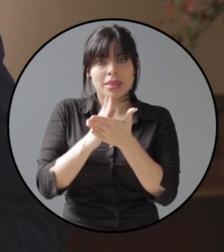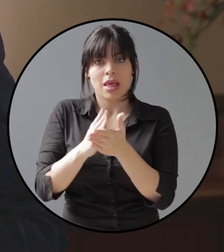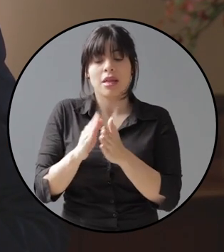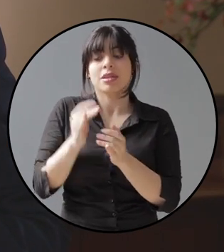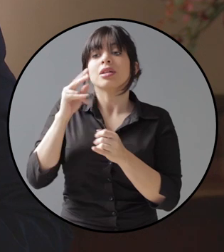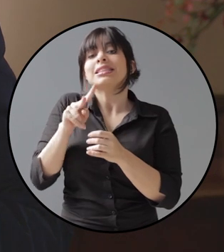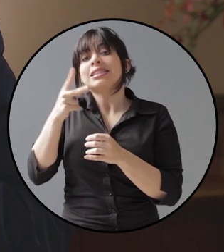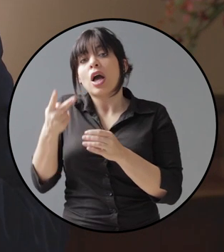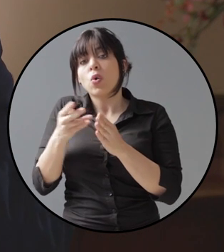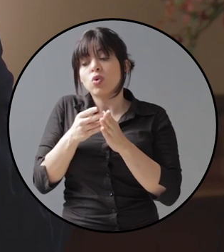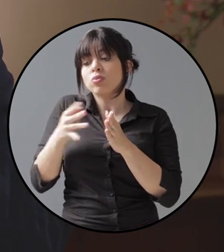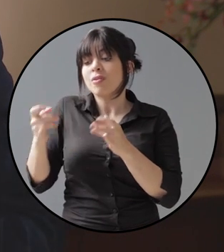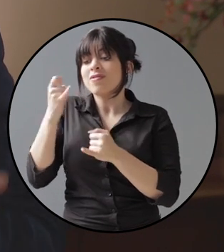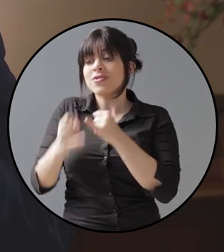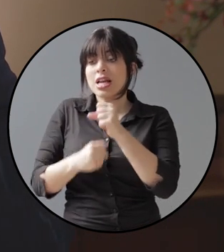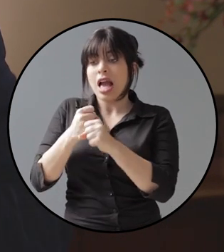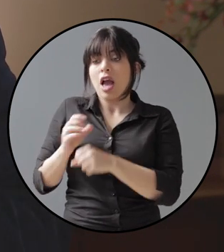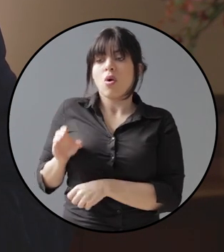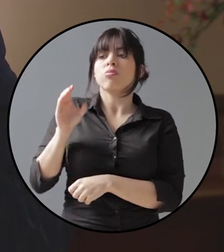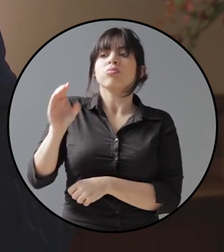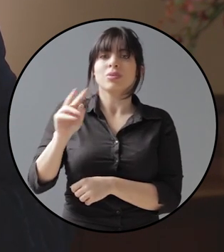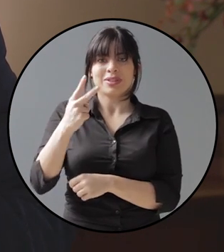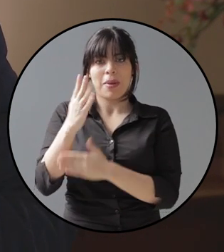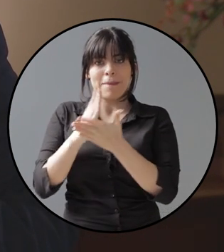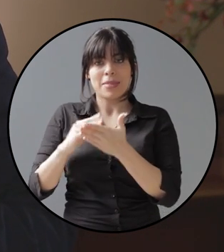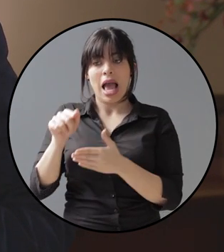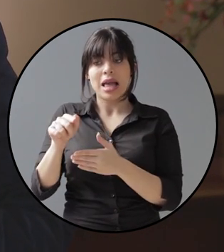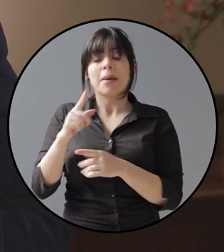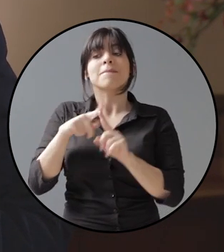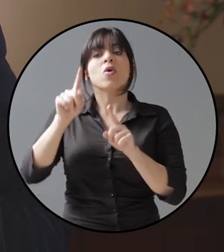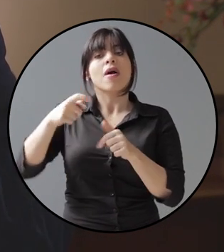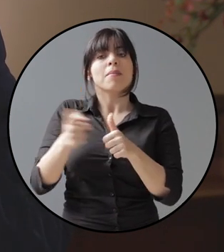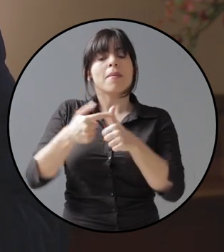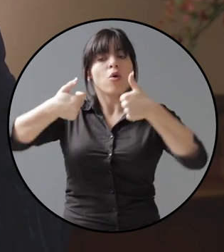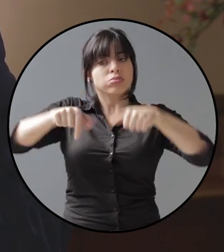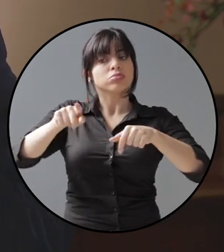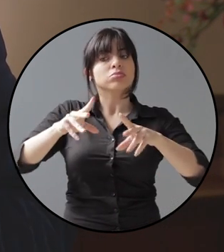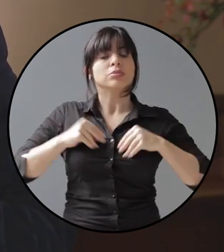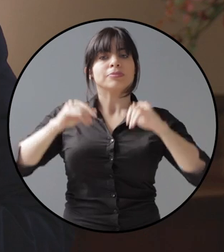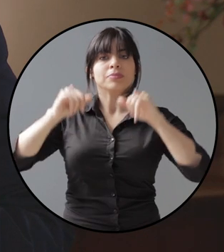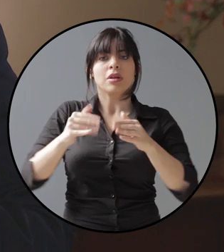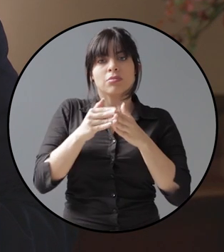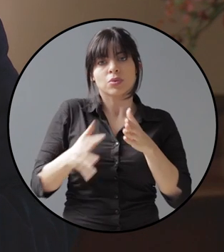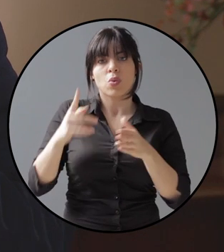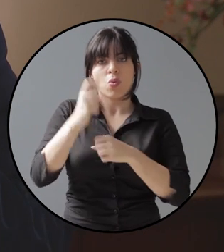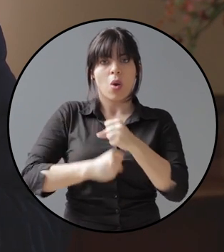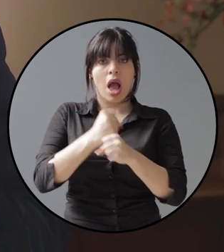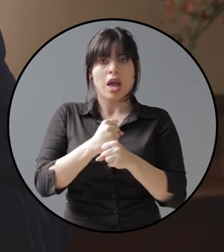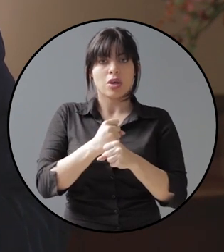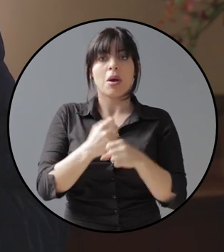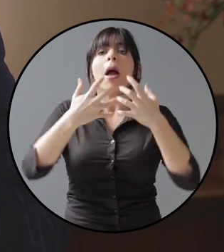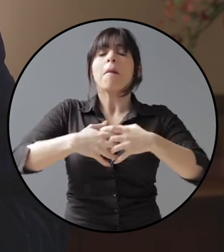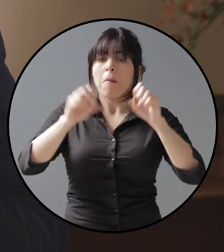finalizar el año con el cumplimiento del acuerdo de conservar a esos trabajadores durante ese periodo. Las